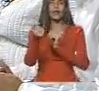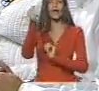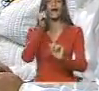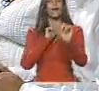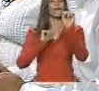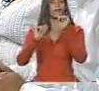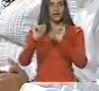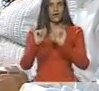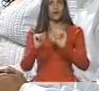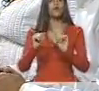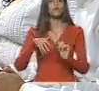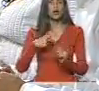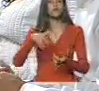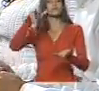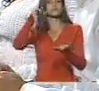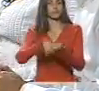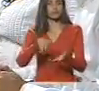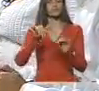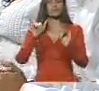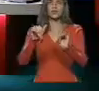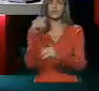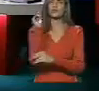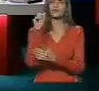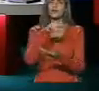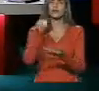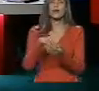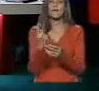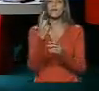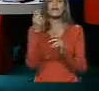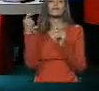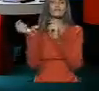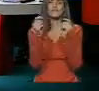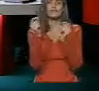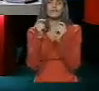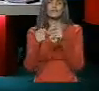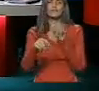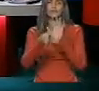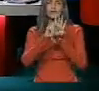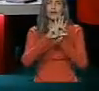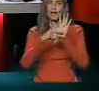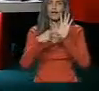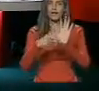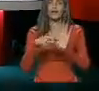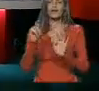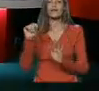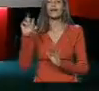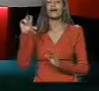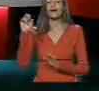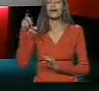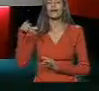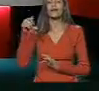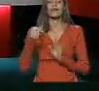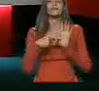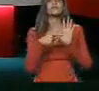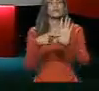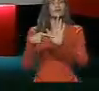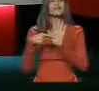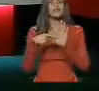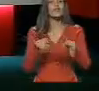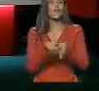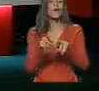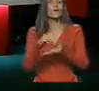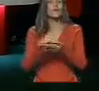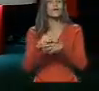para que aprobásemos allí en la asamblea en primera discusión en el Código. Tarex hizo la presentación como